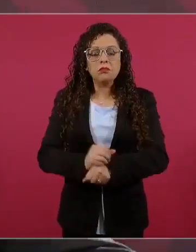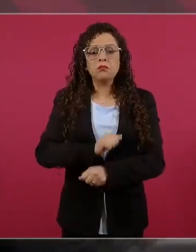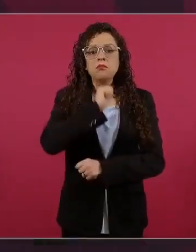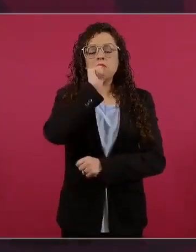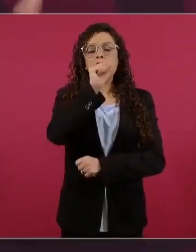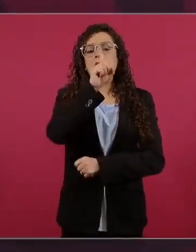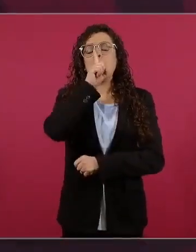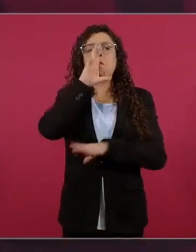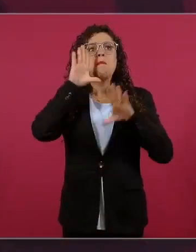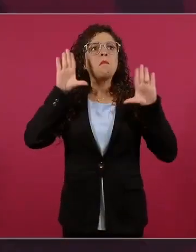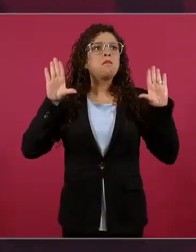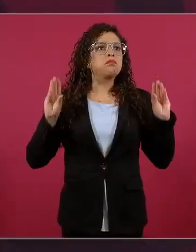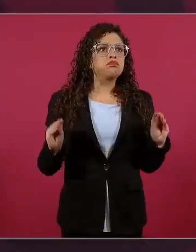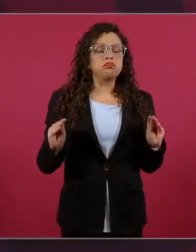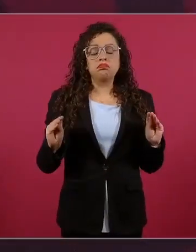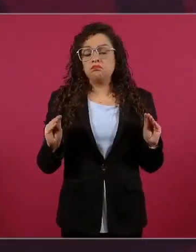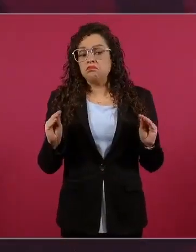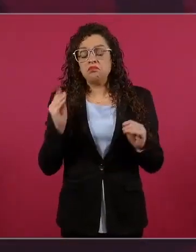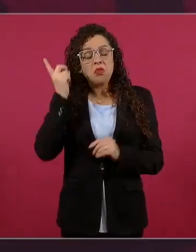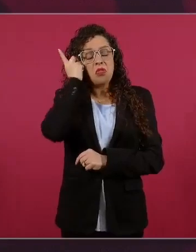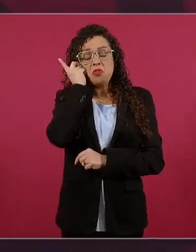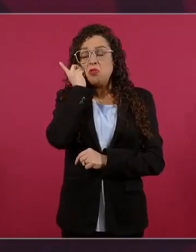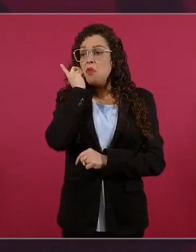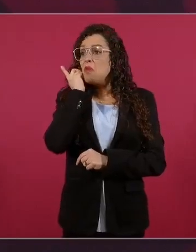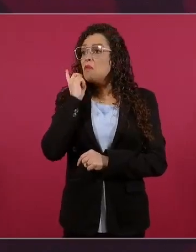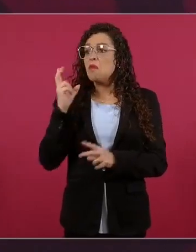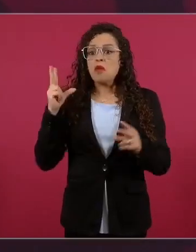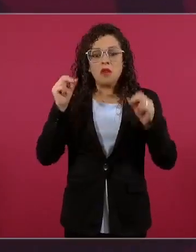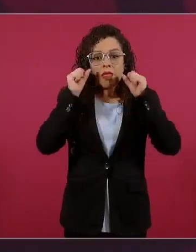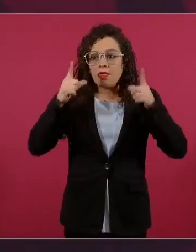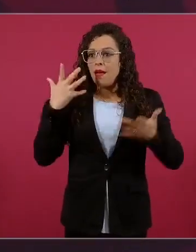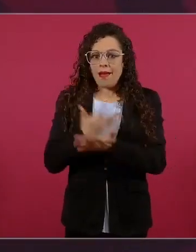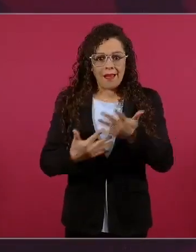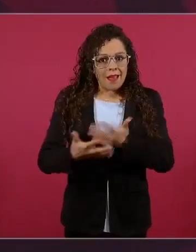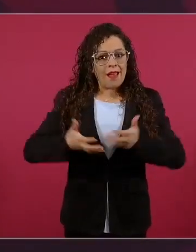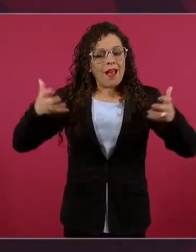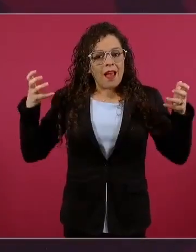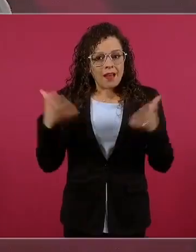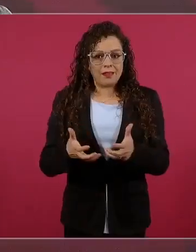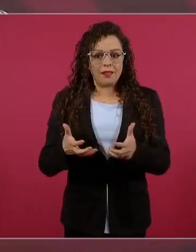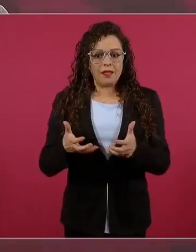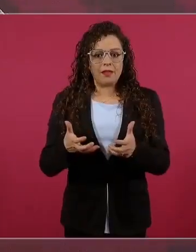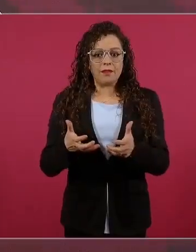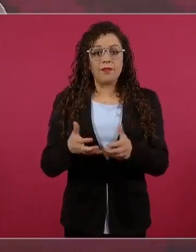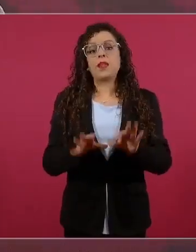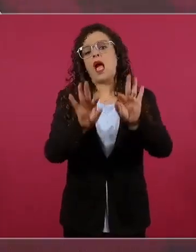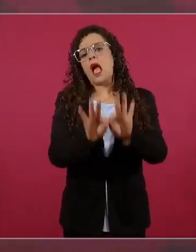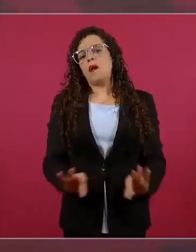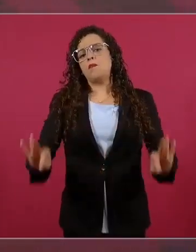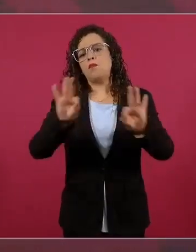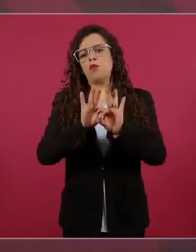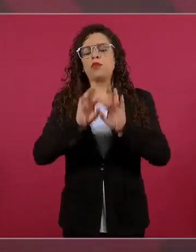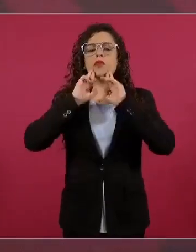los actos más importantes en lo internacional sean las reuniones de la OTAN